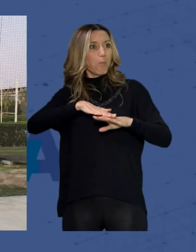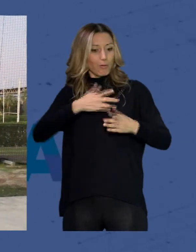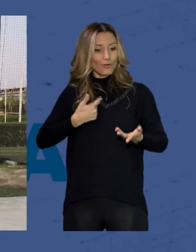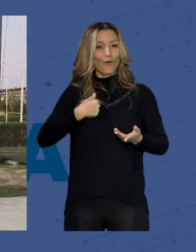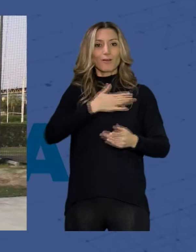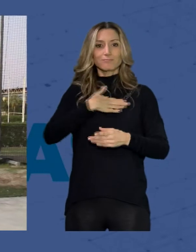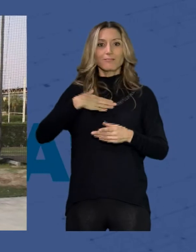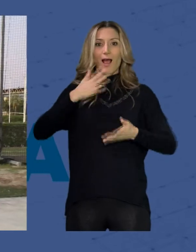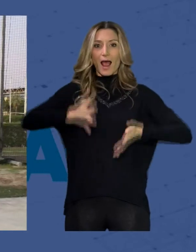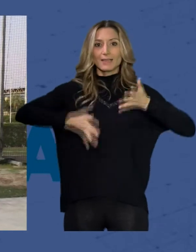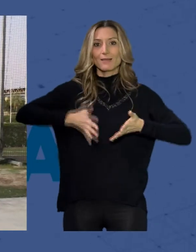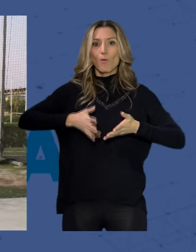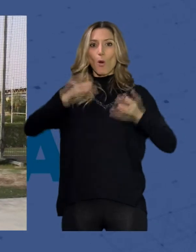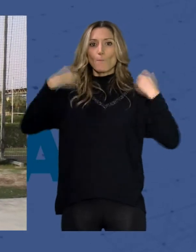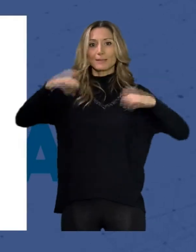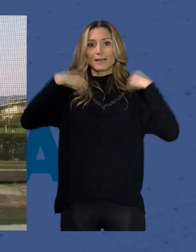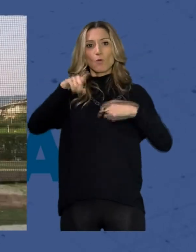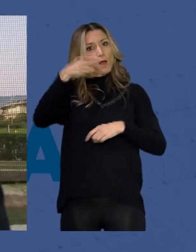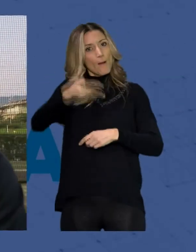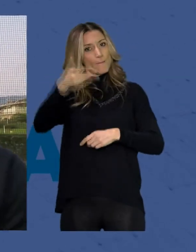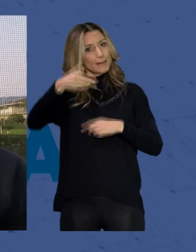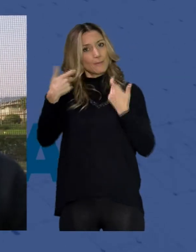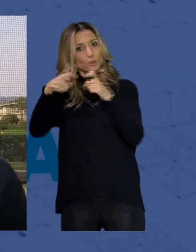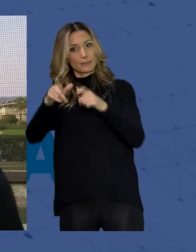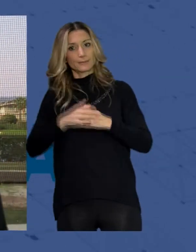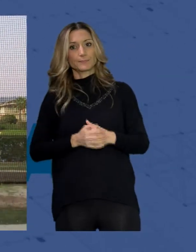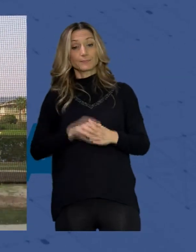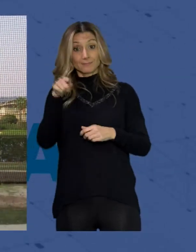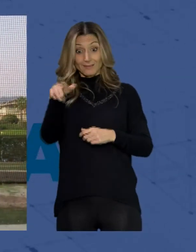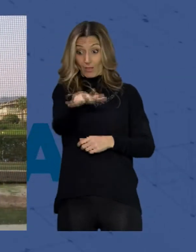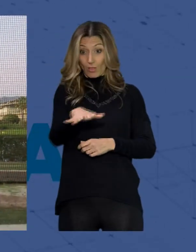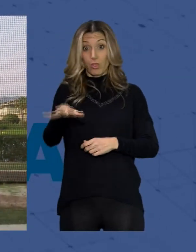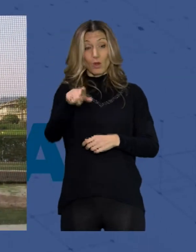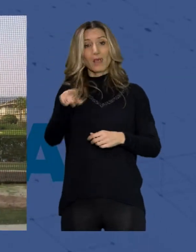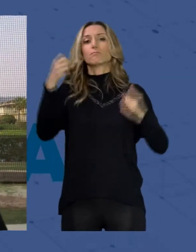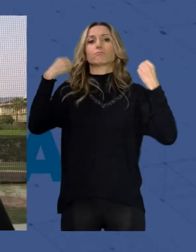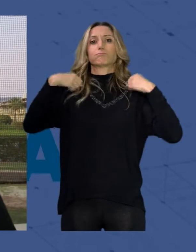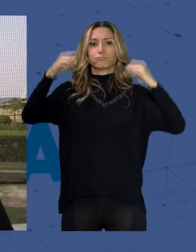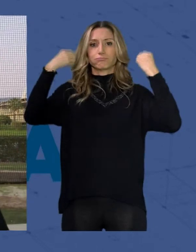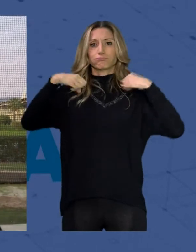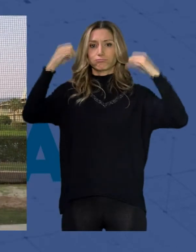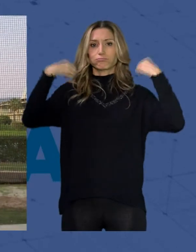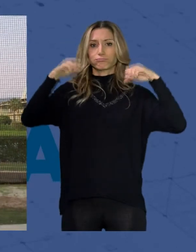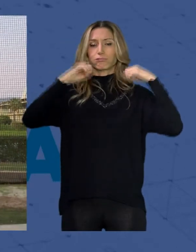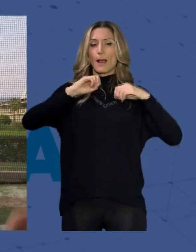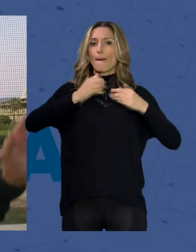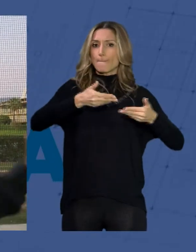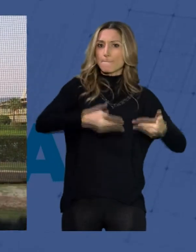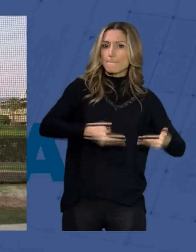los lanzamientos que es una parte importante de ellos bueno aquí está una zona de entrenamiento aquí tanto peso